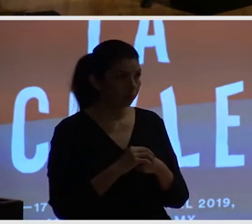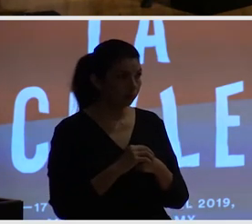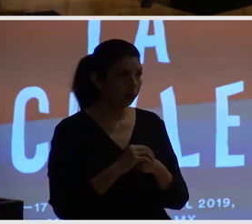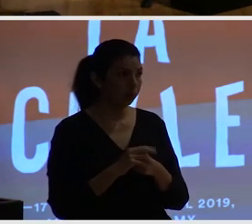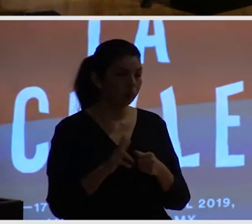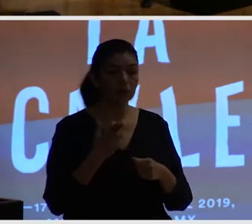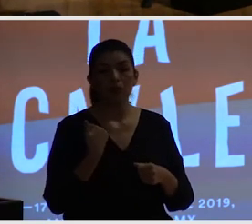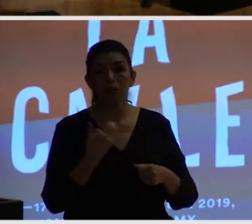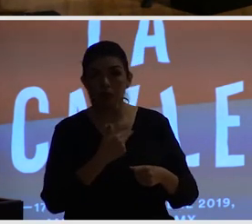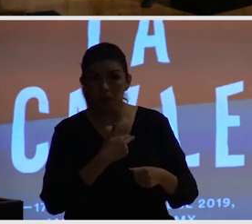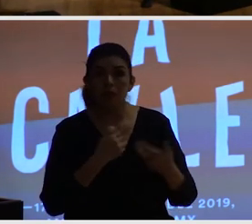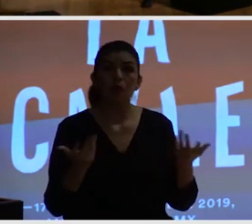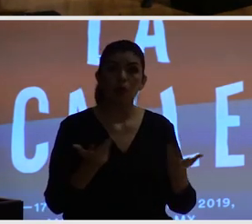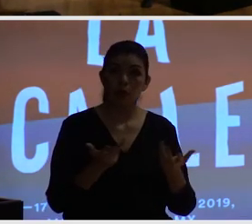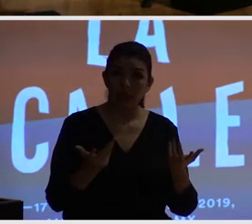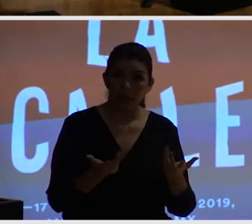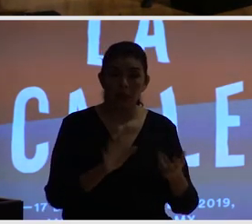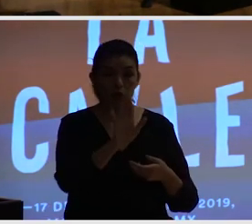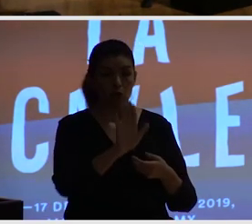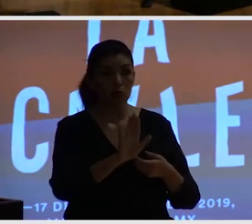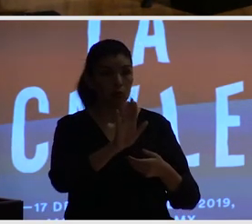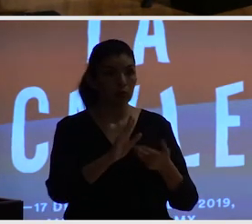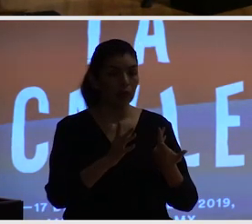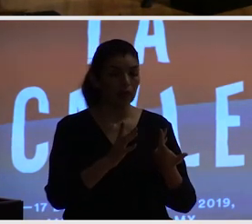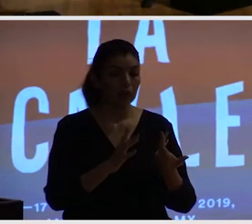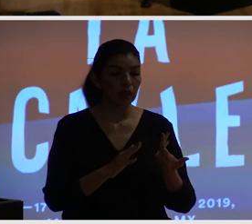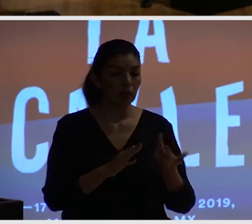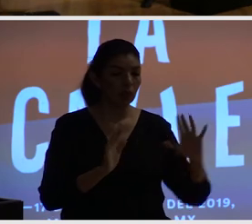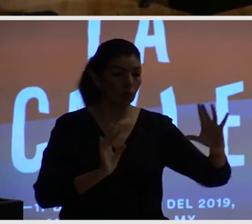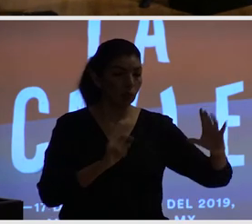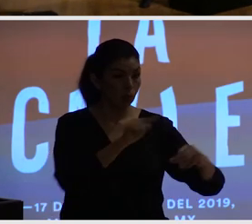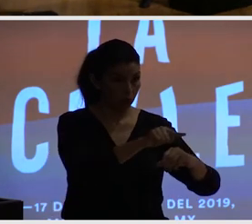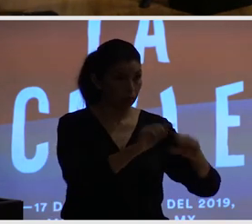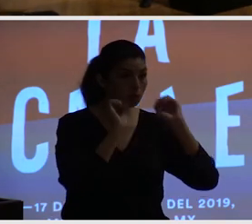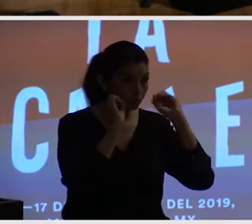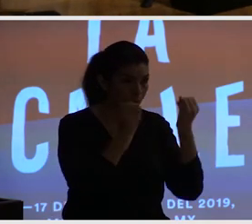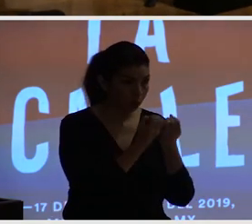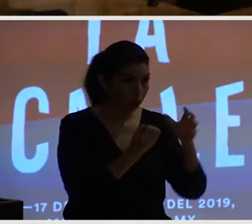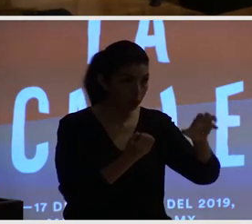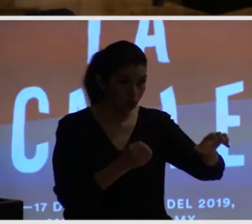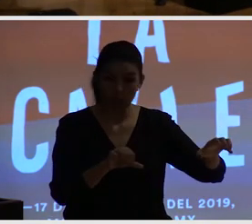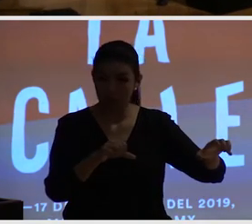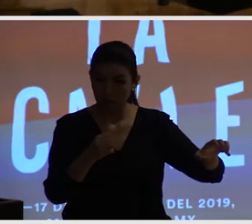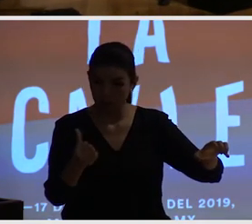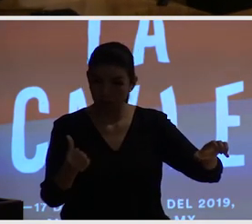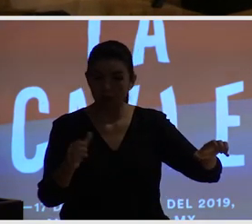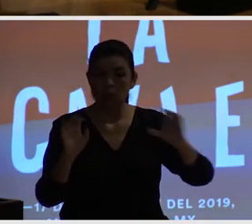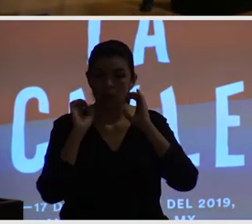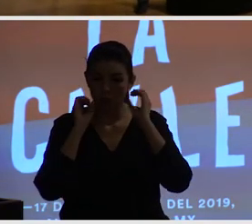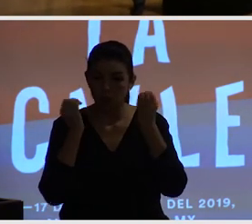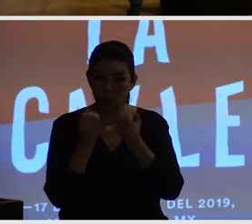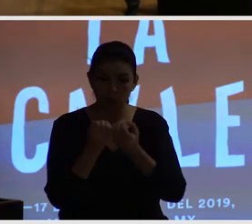de alianzas entre pequeñas organizaciones civiles nosotros que si quieres somos la bisagra entre esto y la autoridad pero